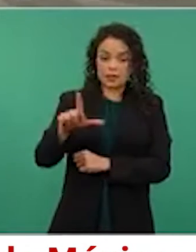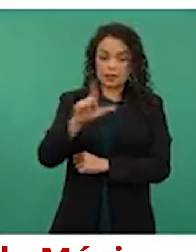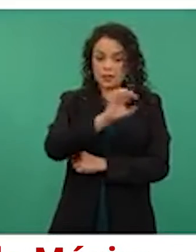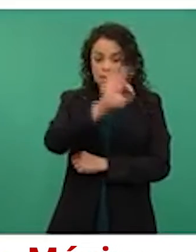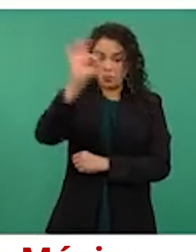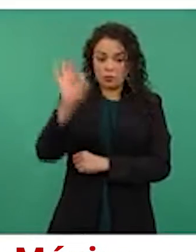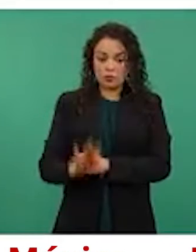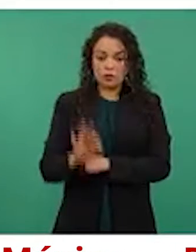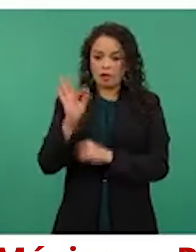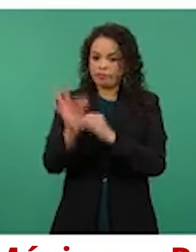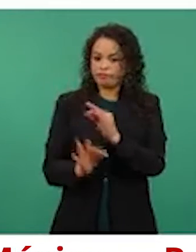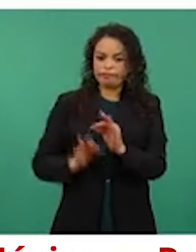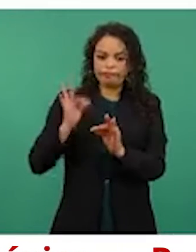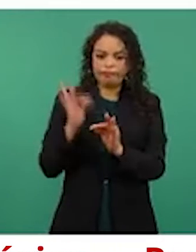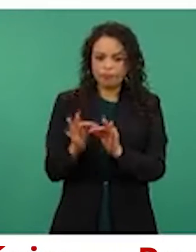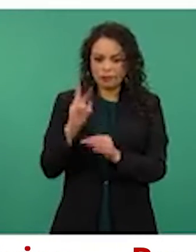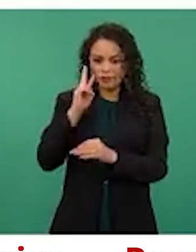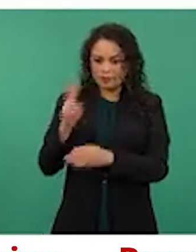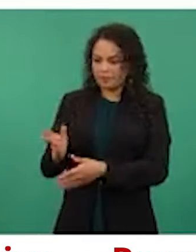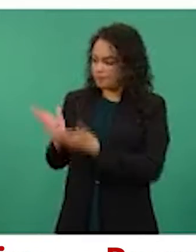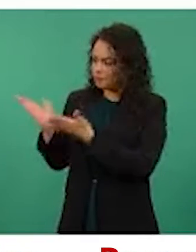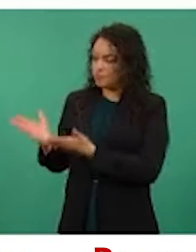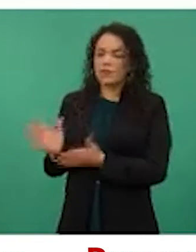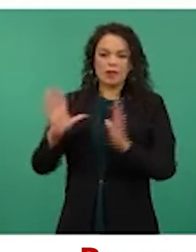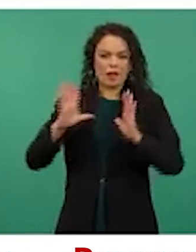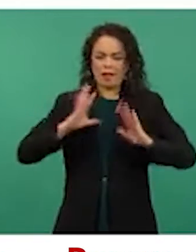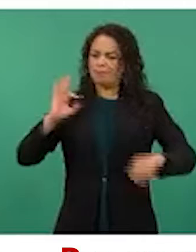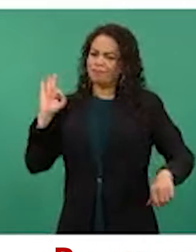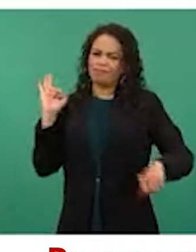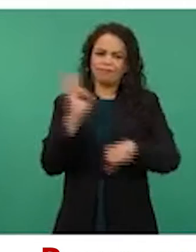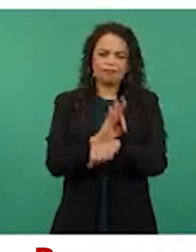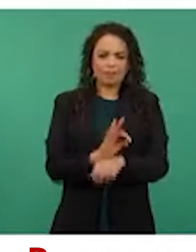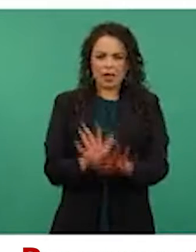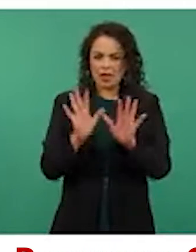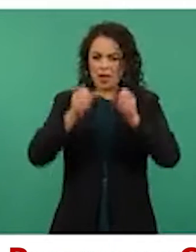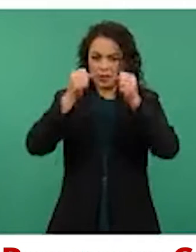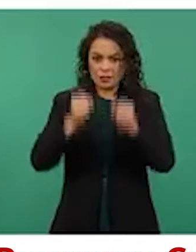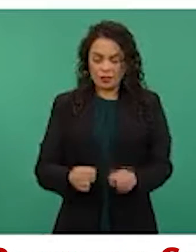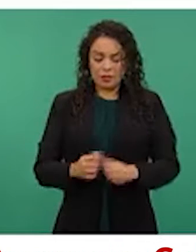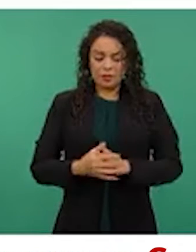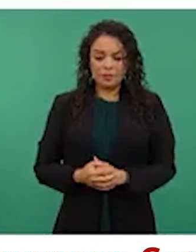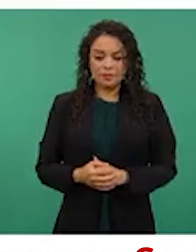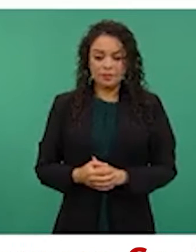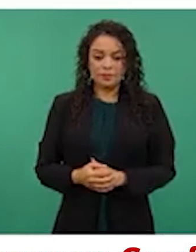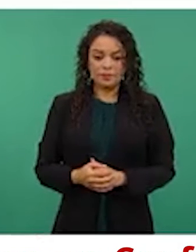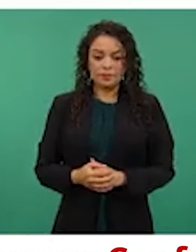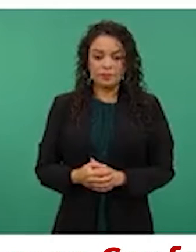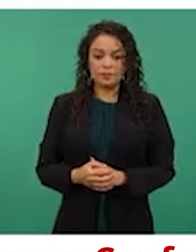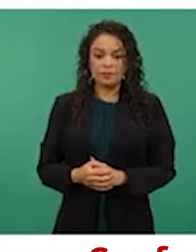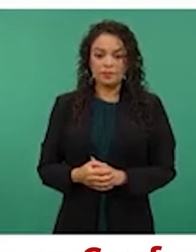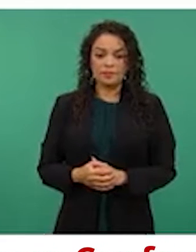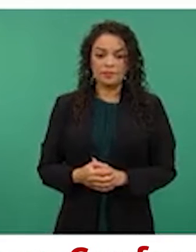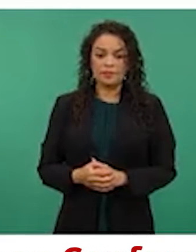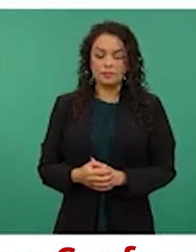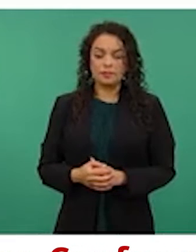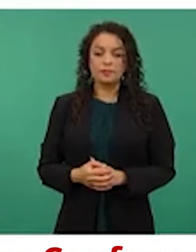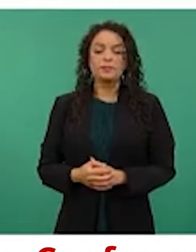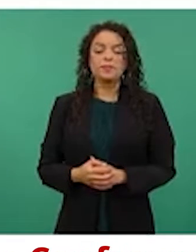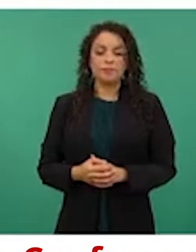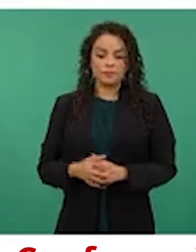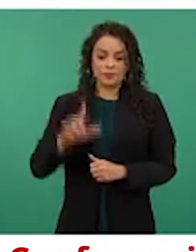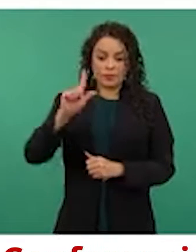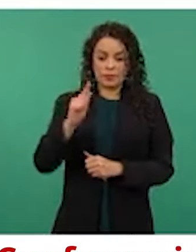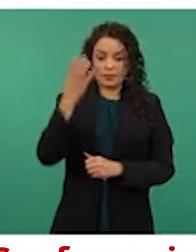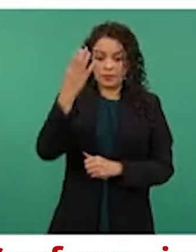completo, ya totalmente protegidas. Y esto en términos del porcentaje de cobertura, hasta el momento es